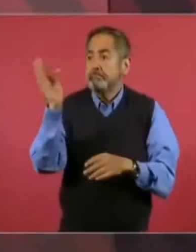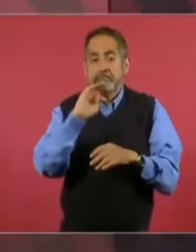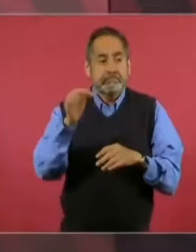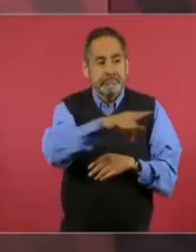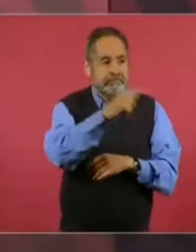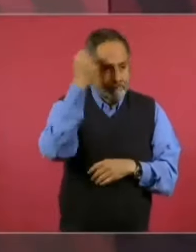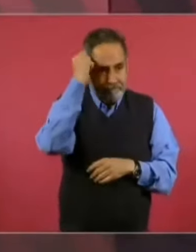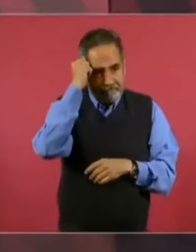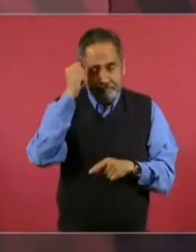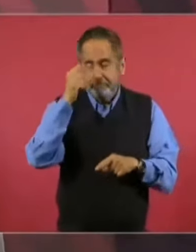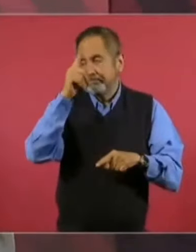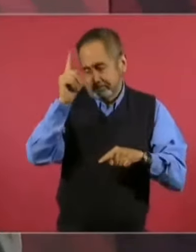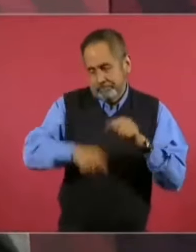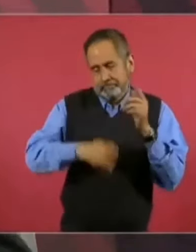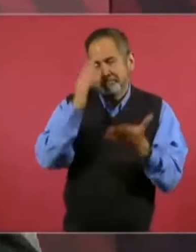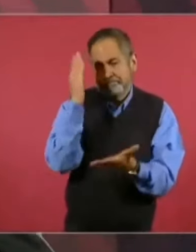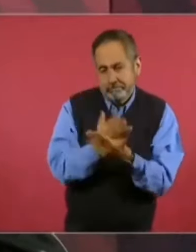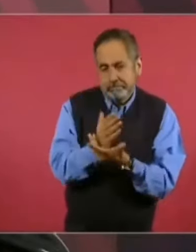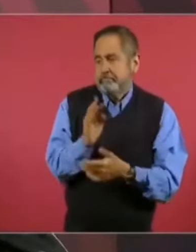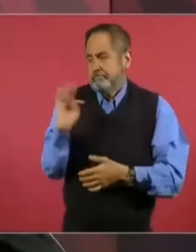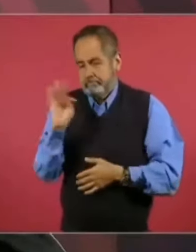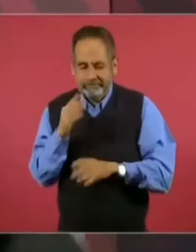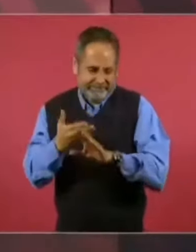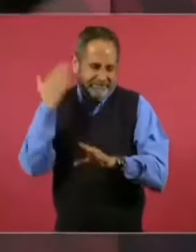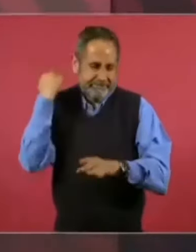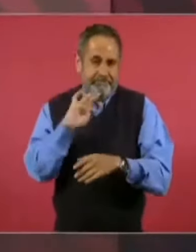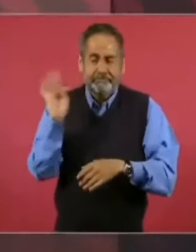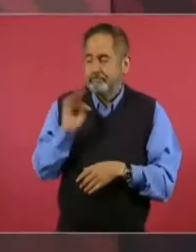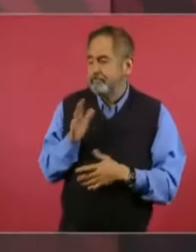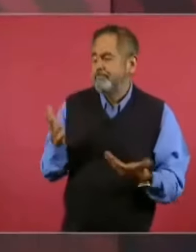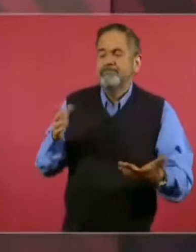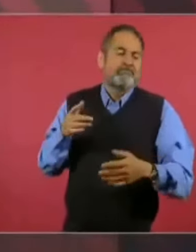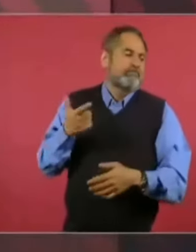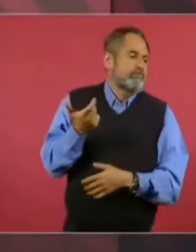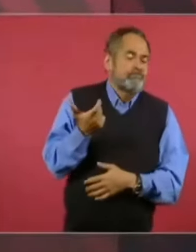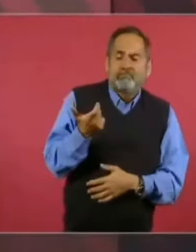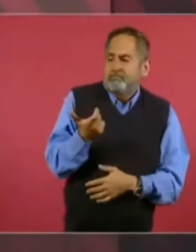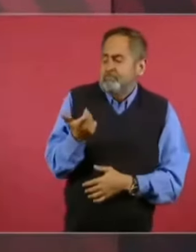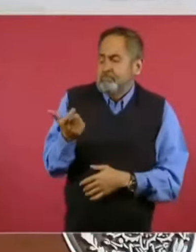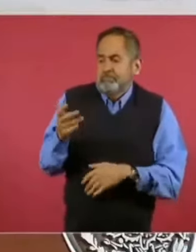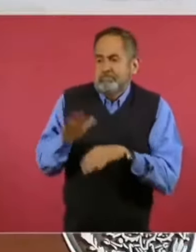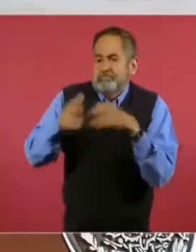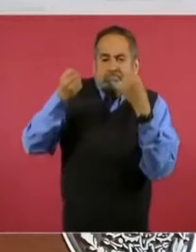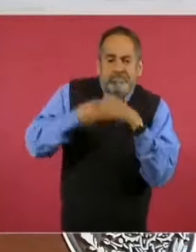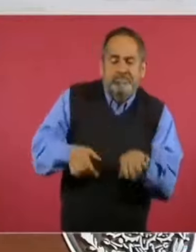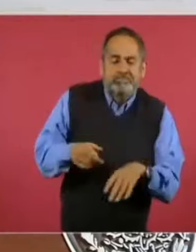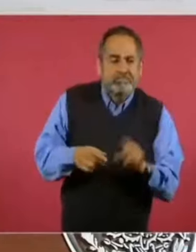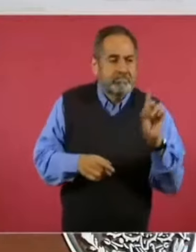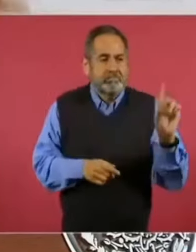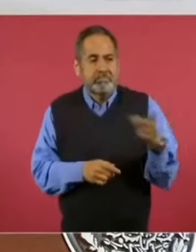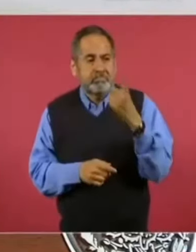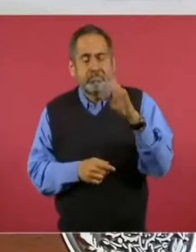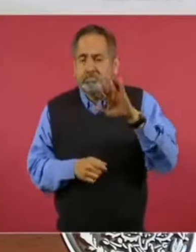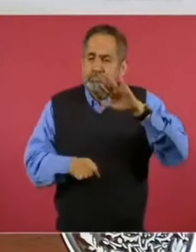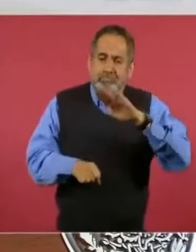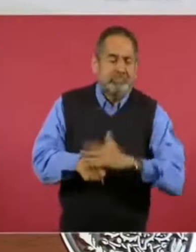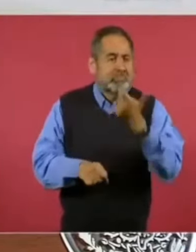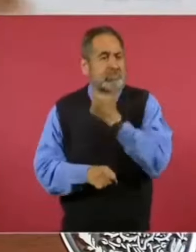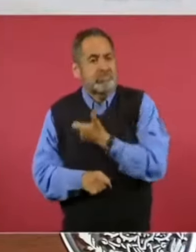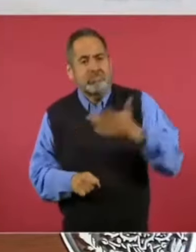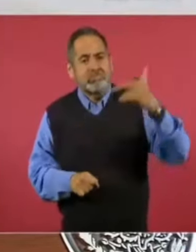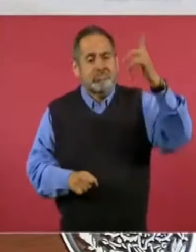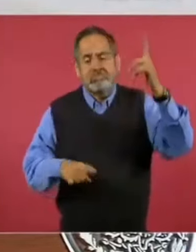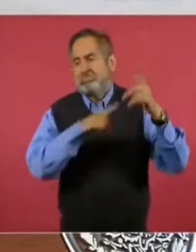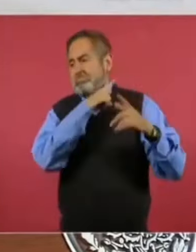obra, se iba a ir el peso a las nubes. Y lo escuché, no,